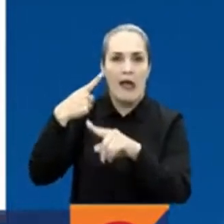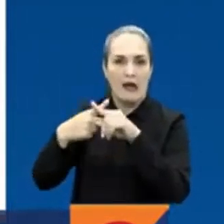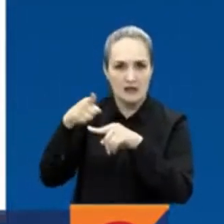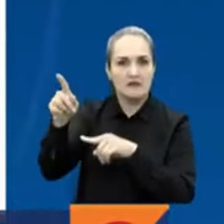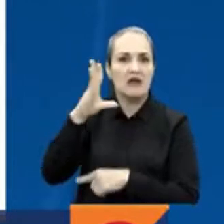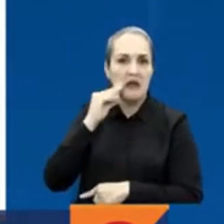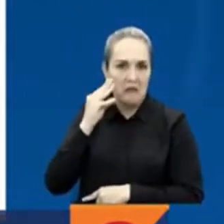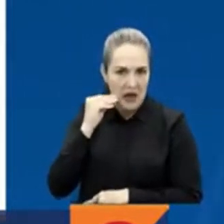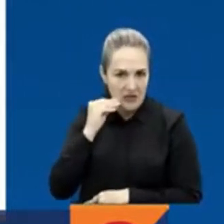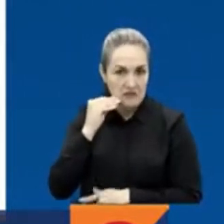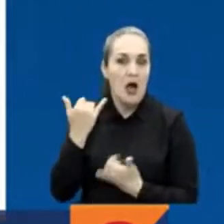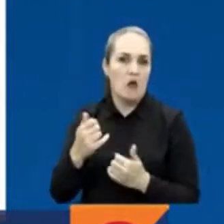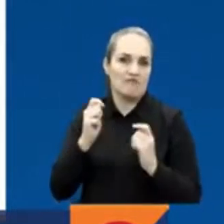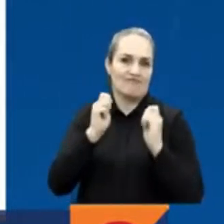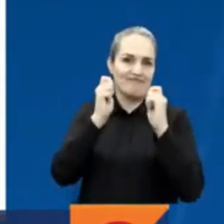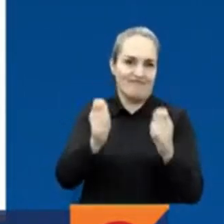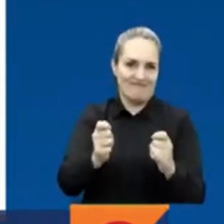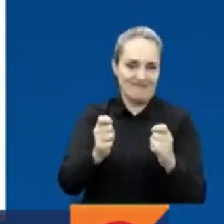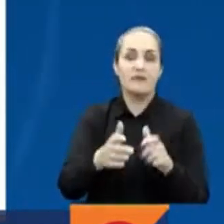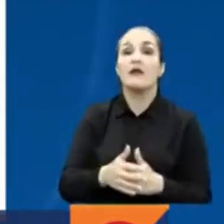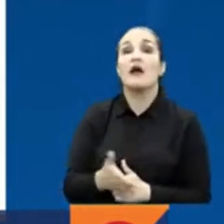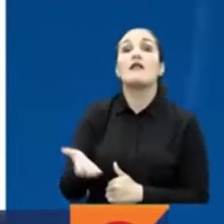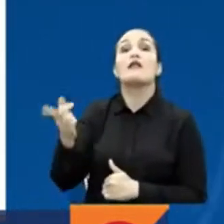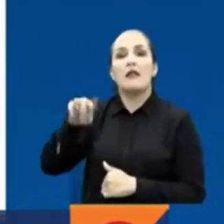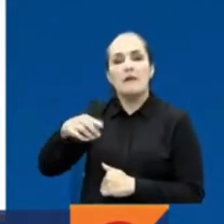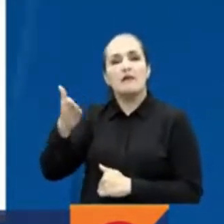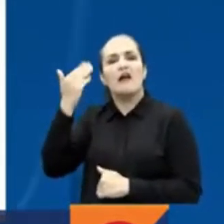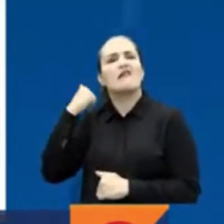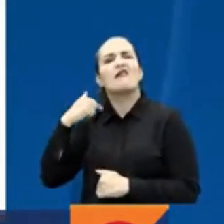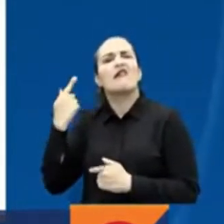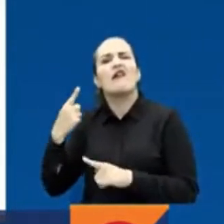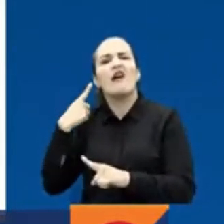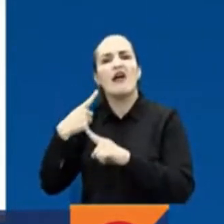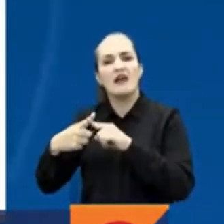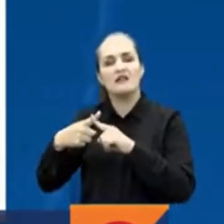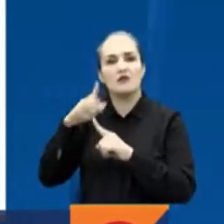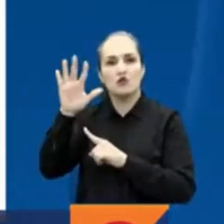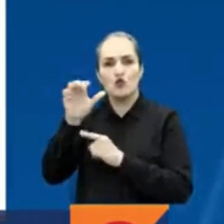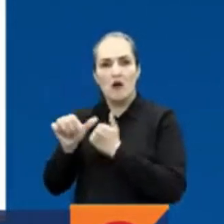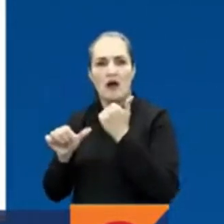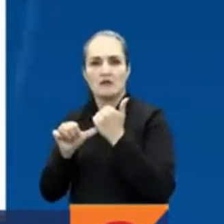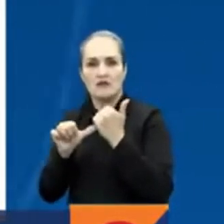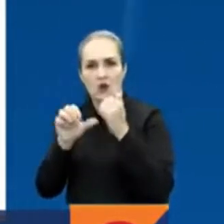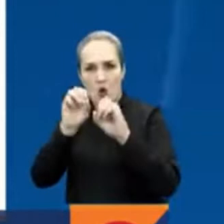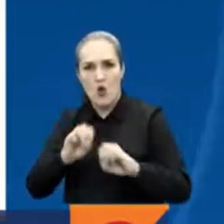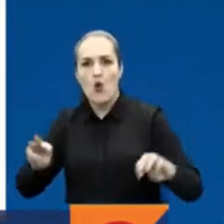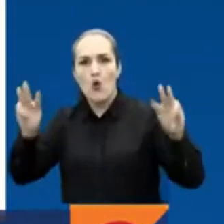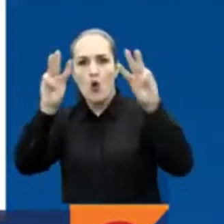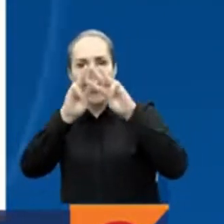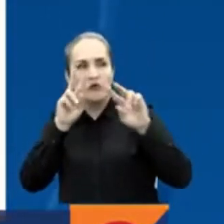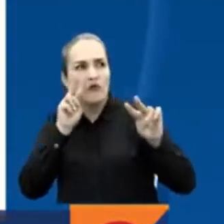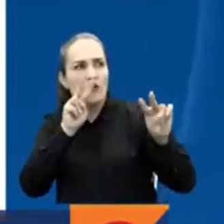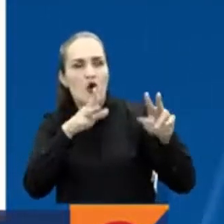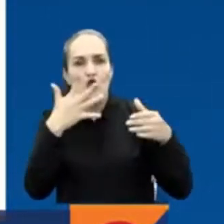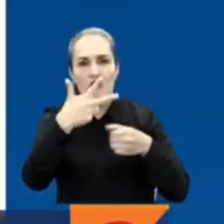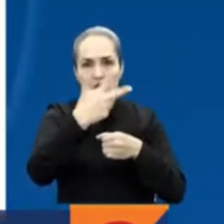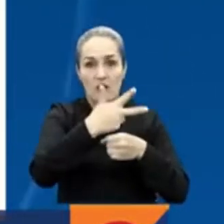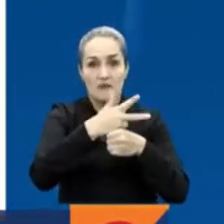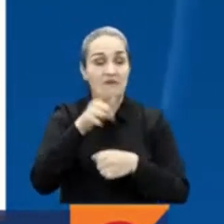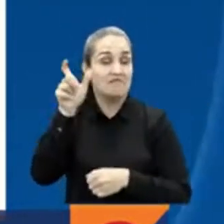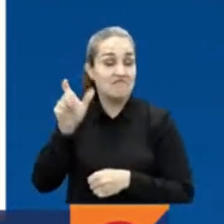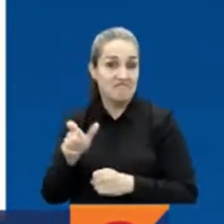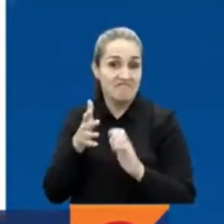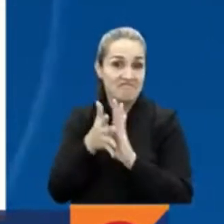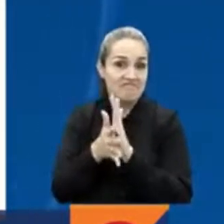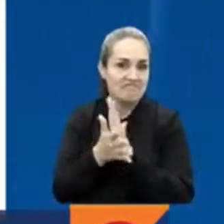excomisionado de la ONU, responsable de la Comisión contra la Corrupción y la Impunidad en Guatemala. Con esto iniciamos, aquí están nuestros